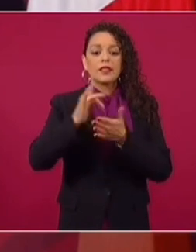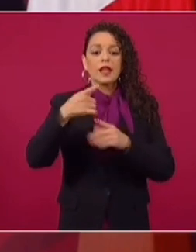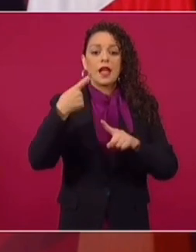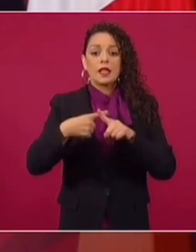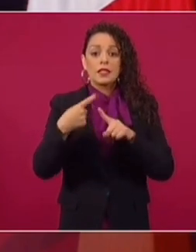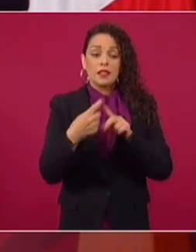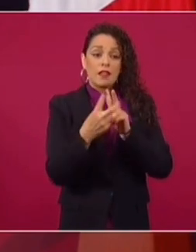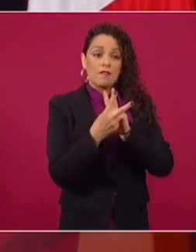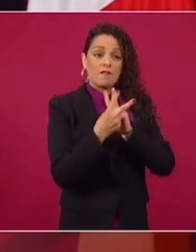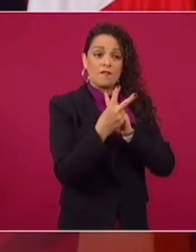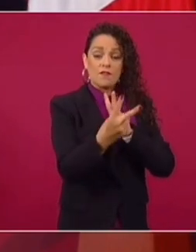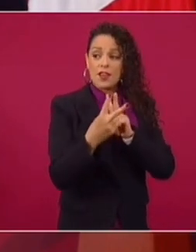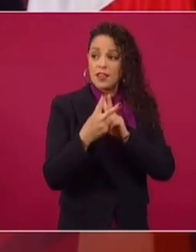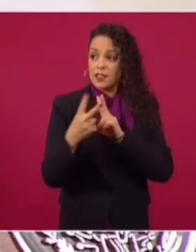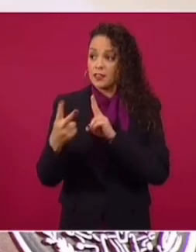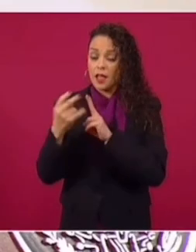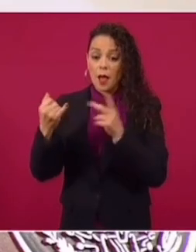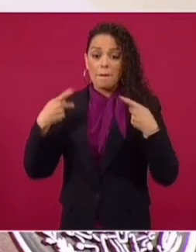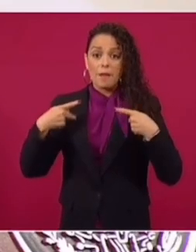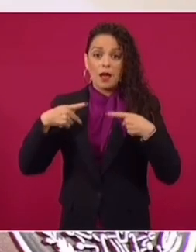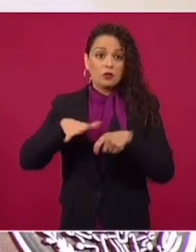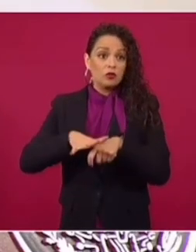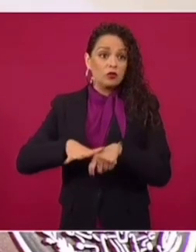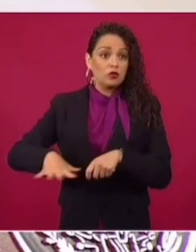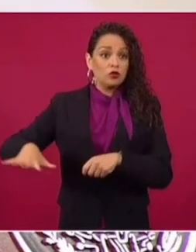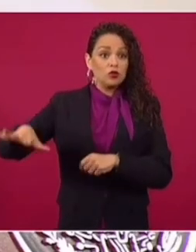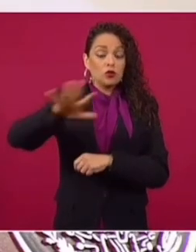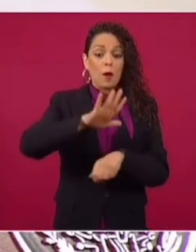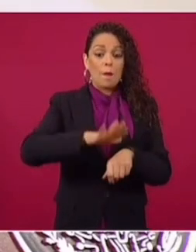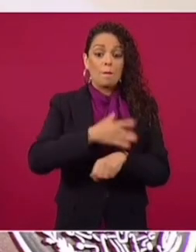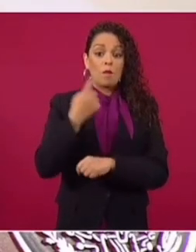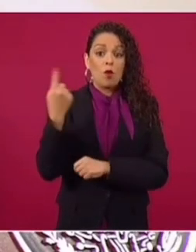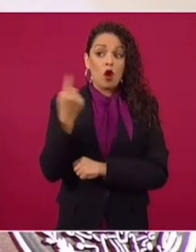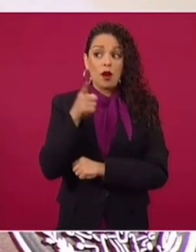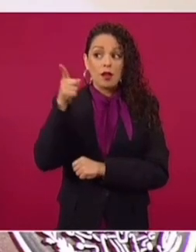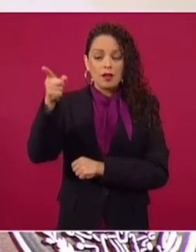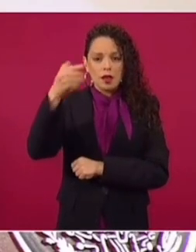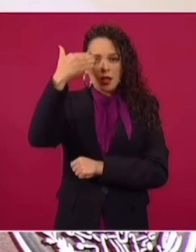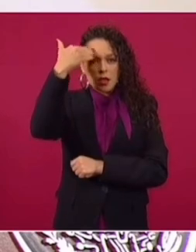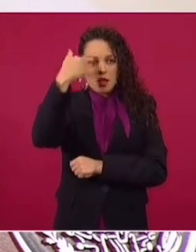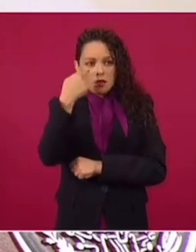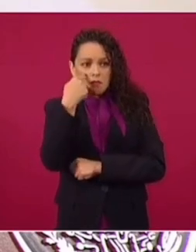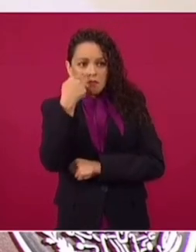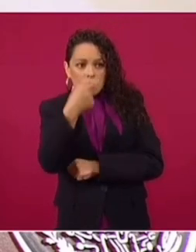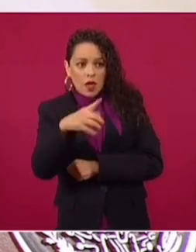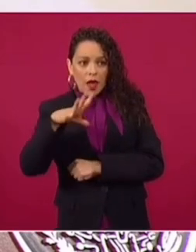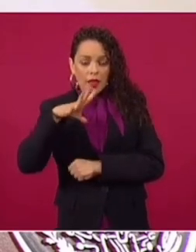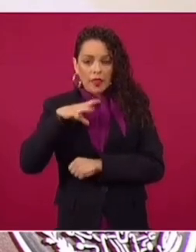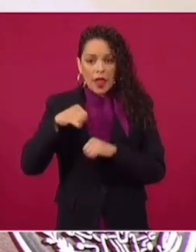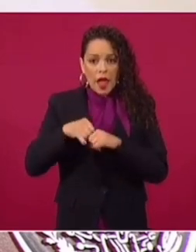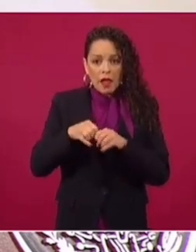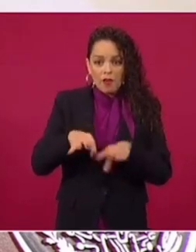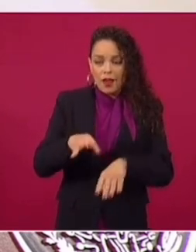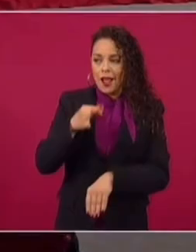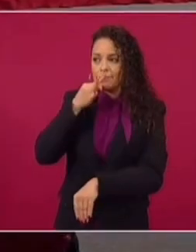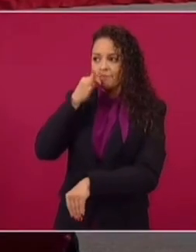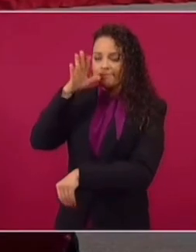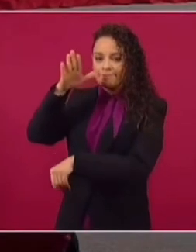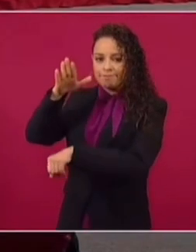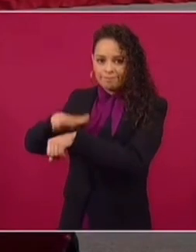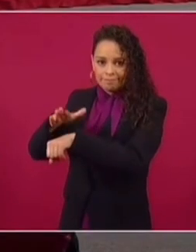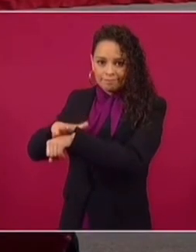y a los ciudadanos por la aportación de valiosa información. Continúan las